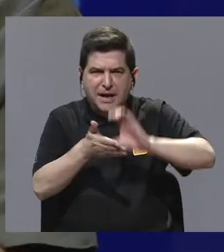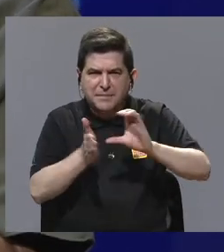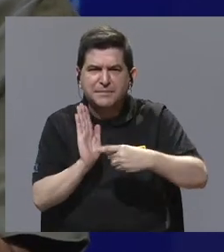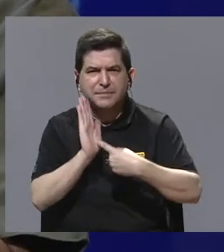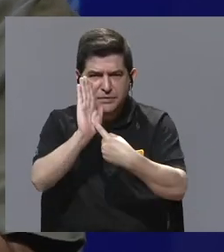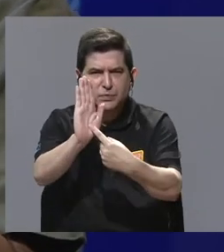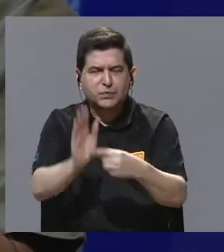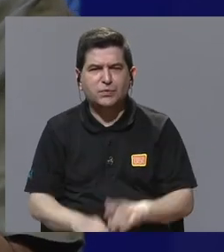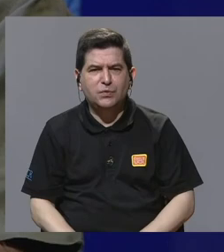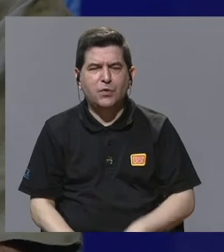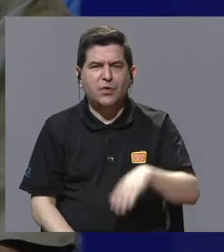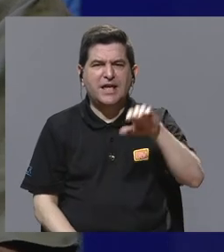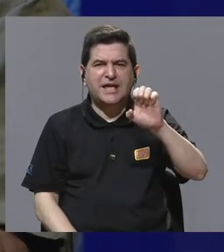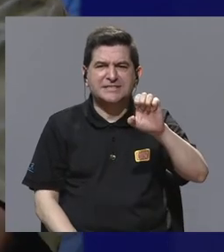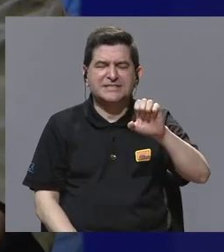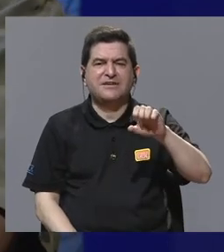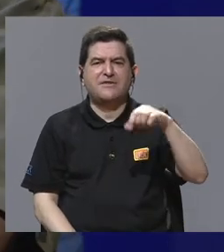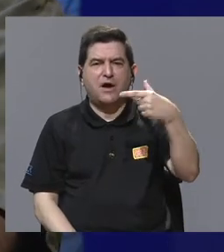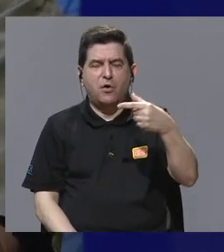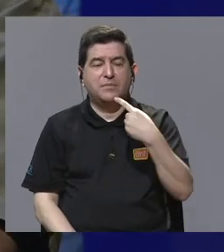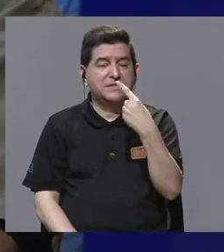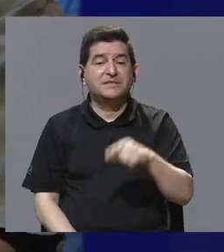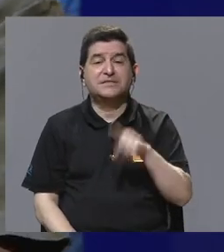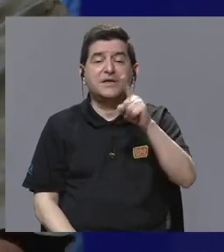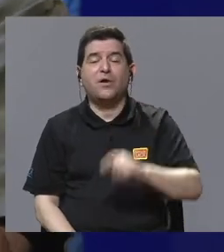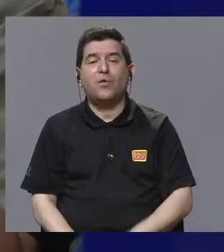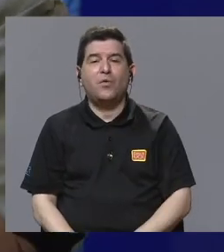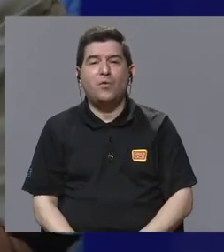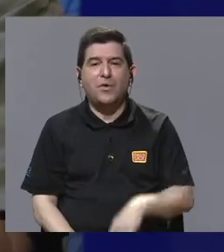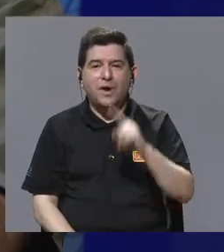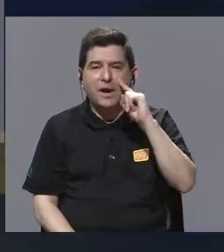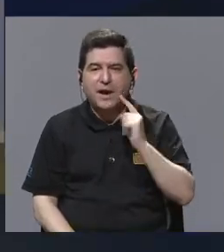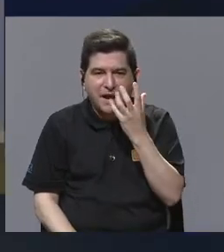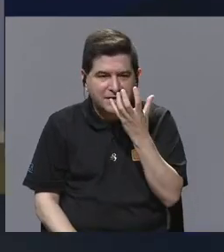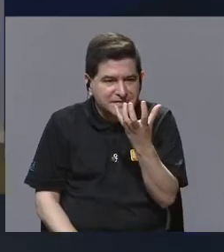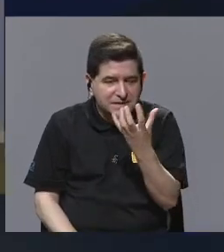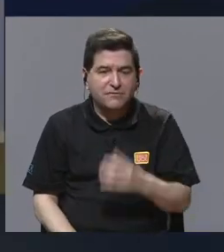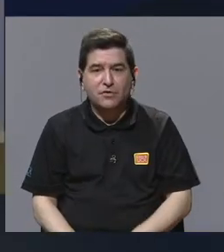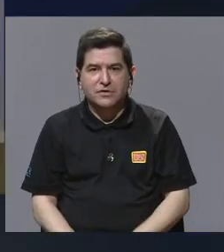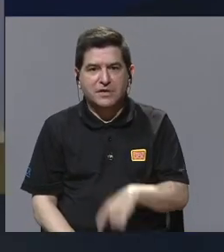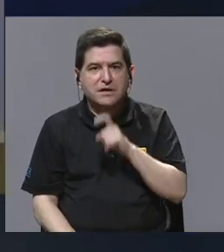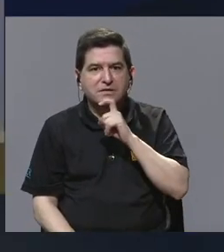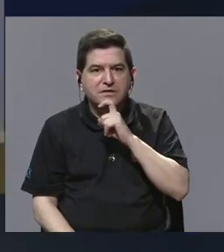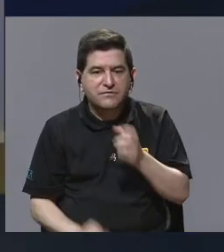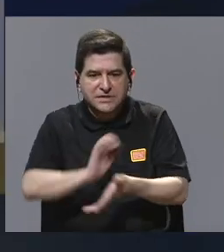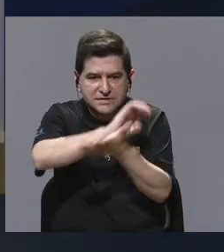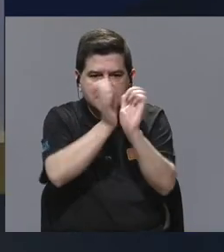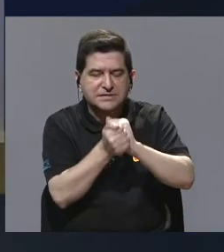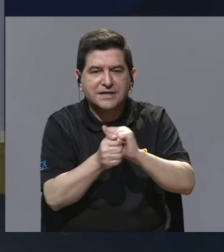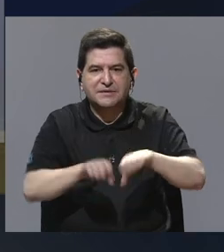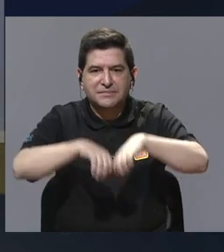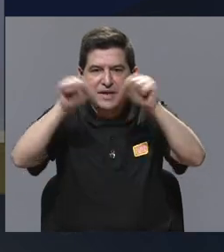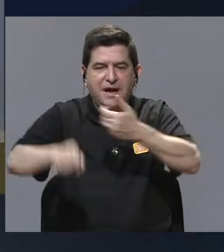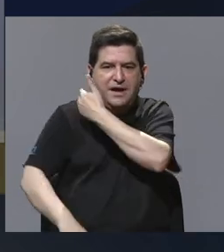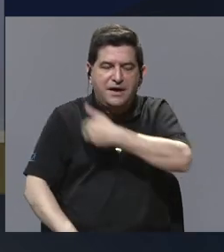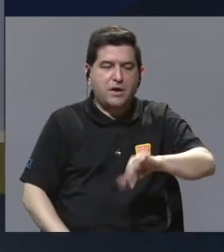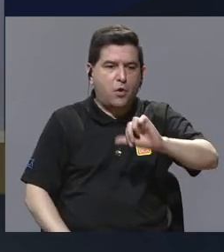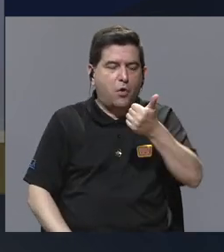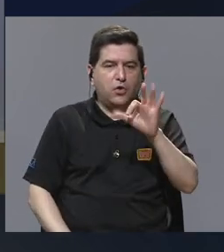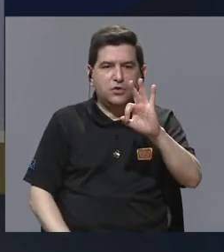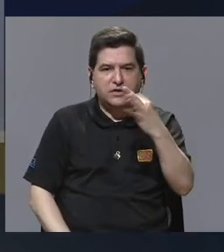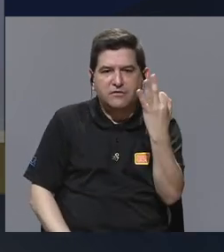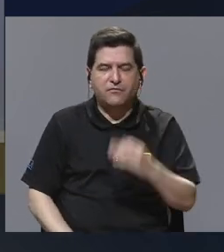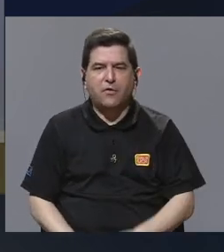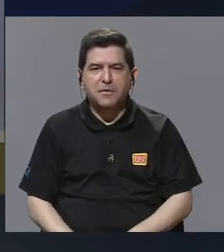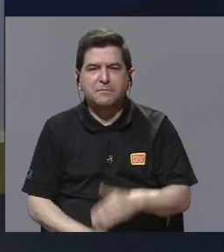Estefán Gómez del Estado de Nación, habla de una cebolla. Es complicado, inclusive, si cambiáramos el presidencialismo, o por alguna forma de